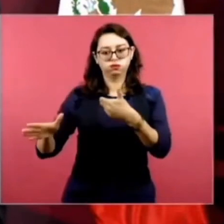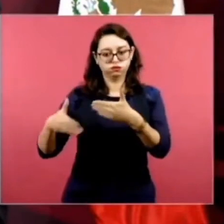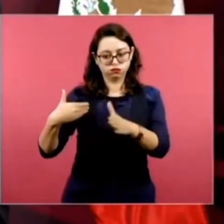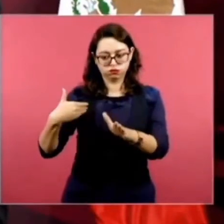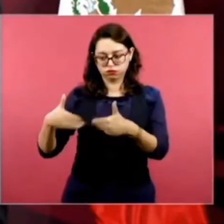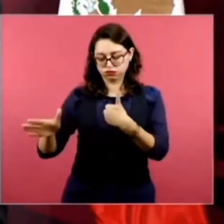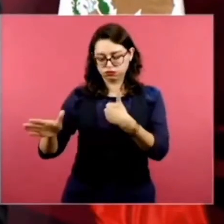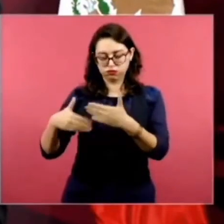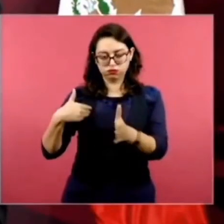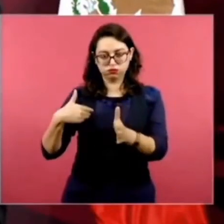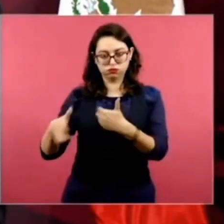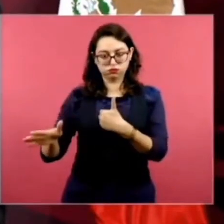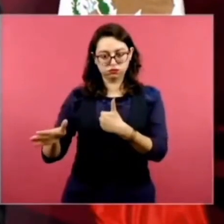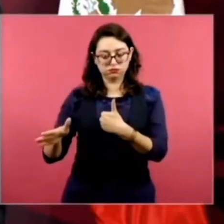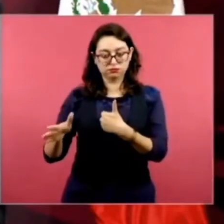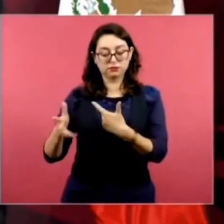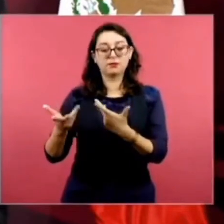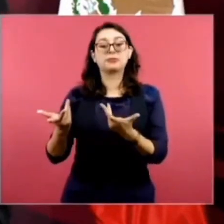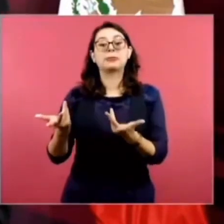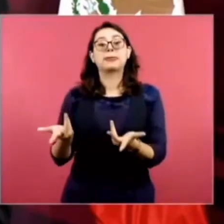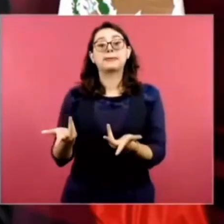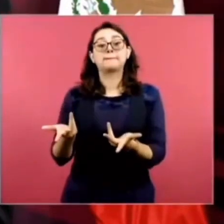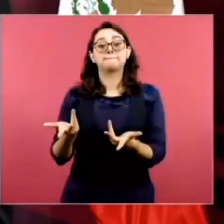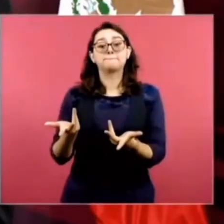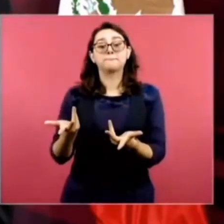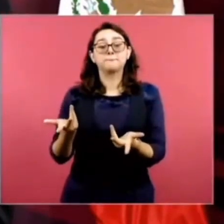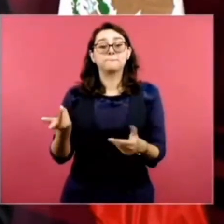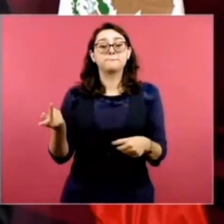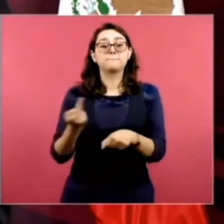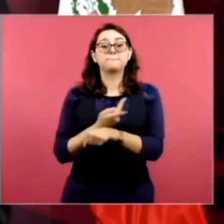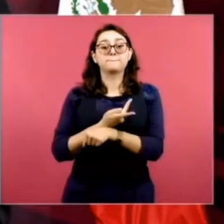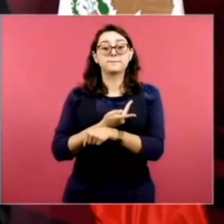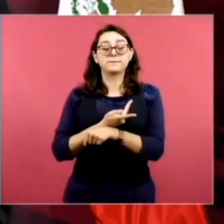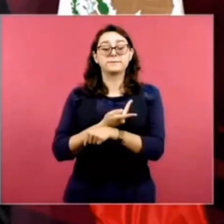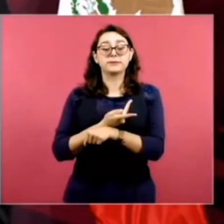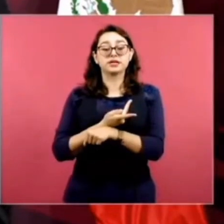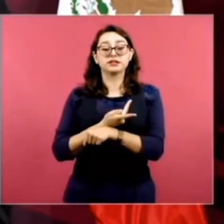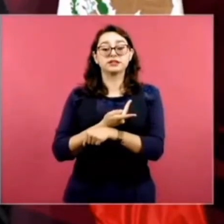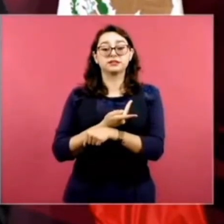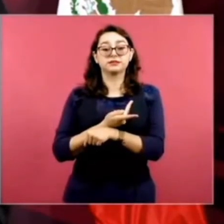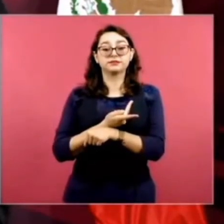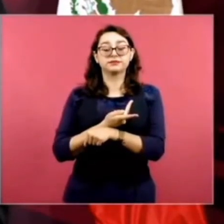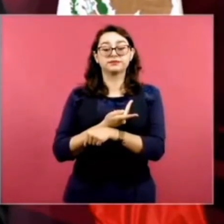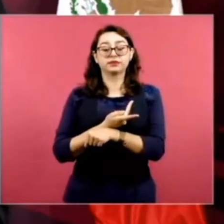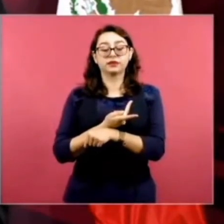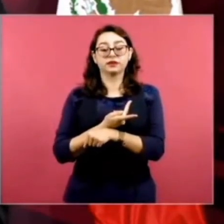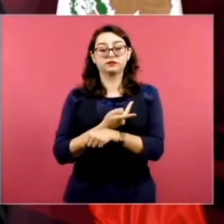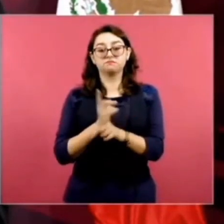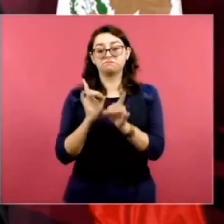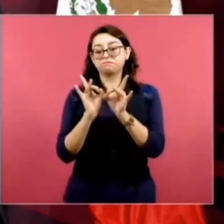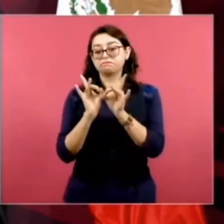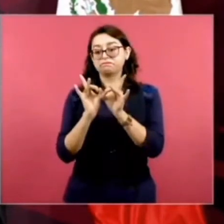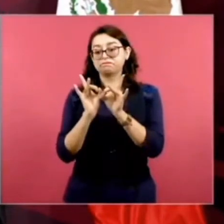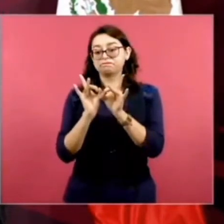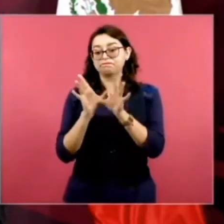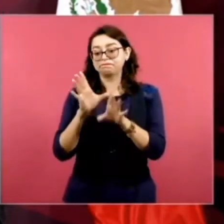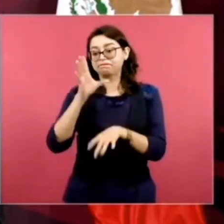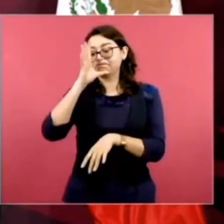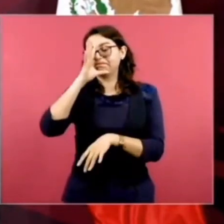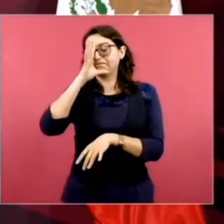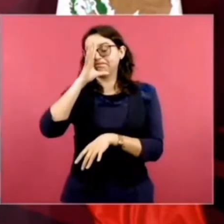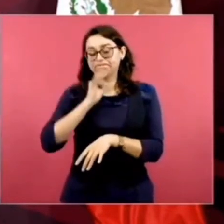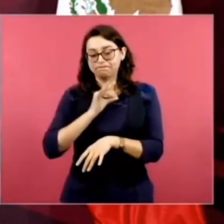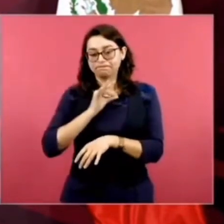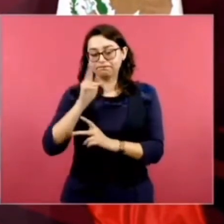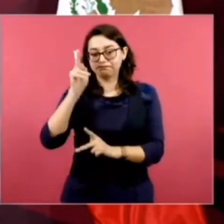por cuestiones económicas y sobre todo